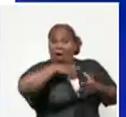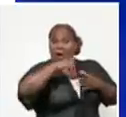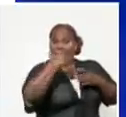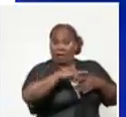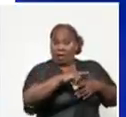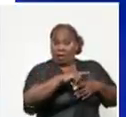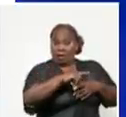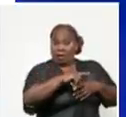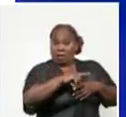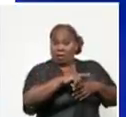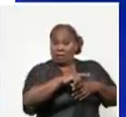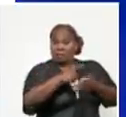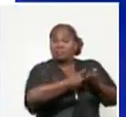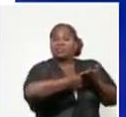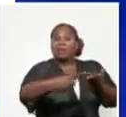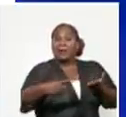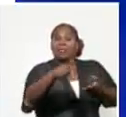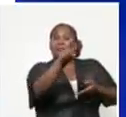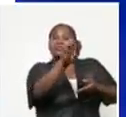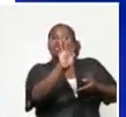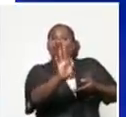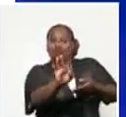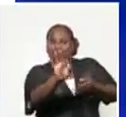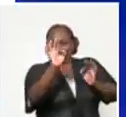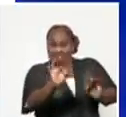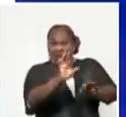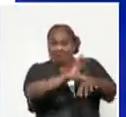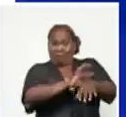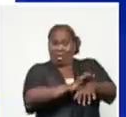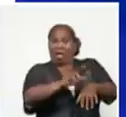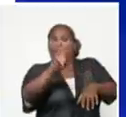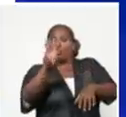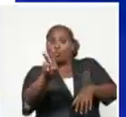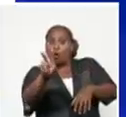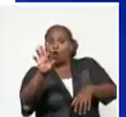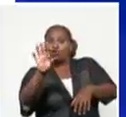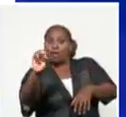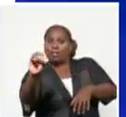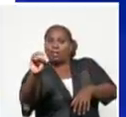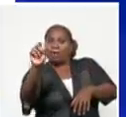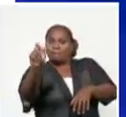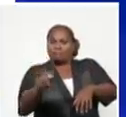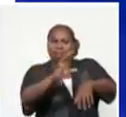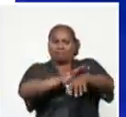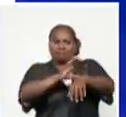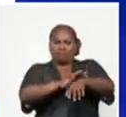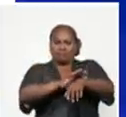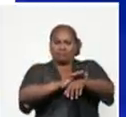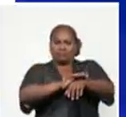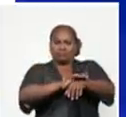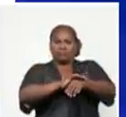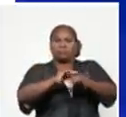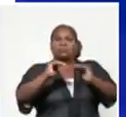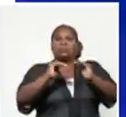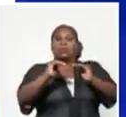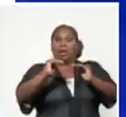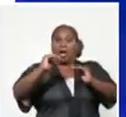la semana 18, que tuvimos 280 casos, el comportamiento fue a la disminución.